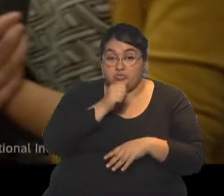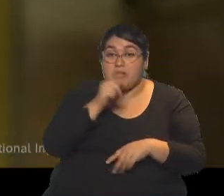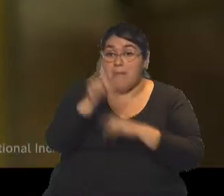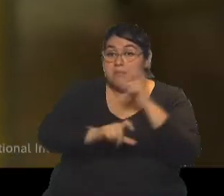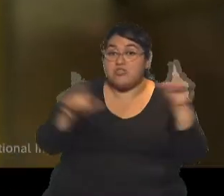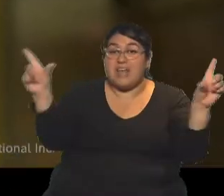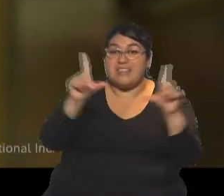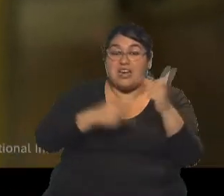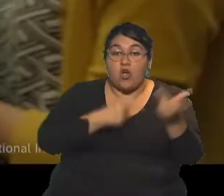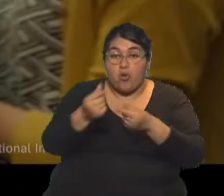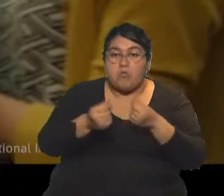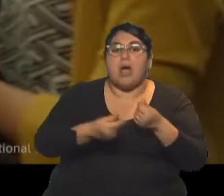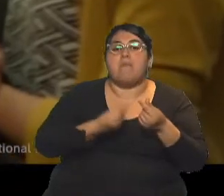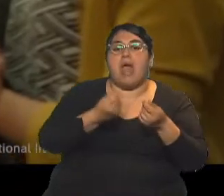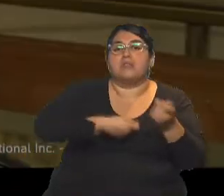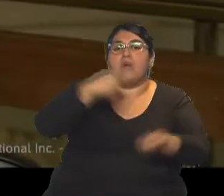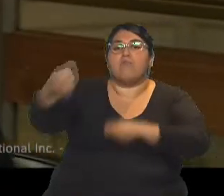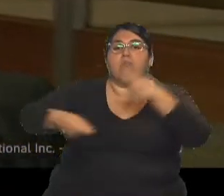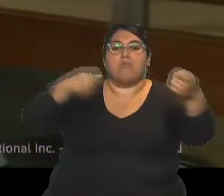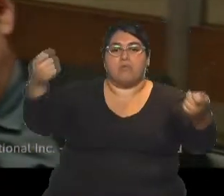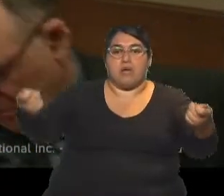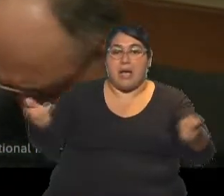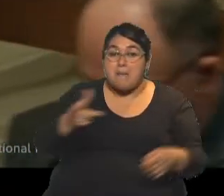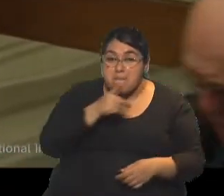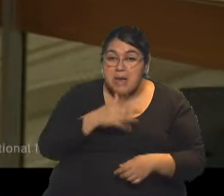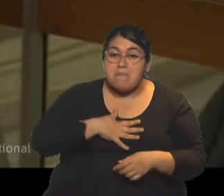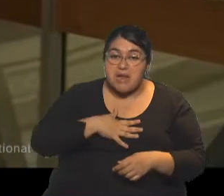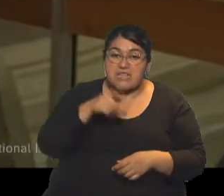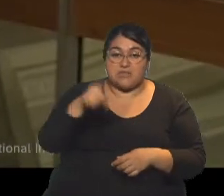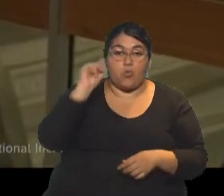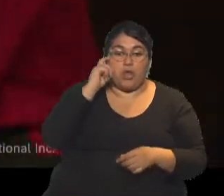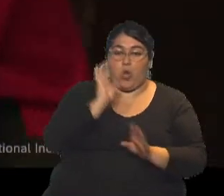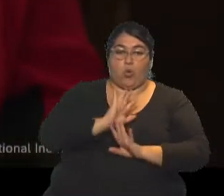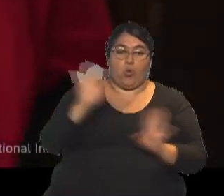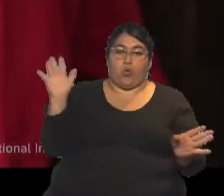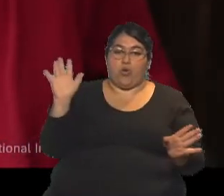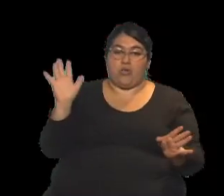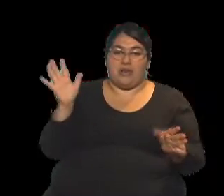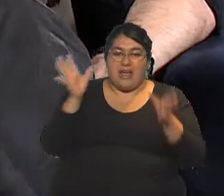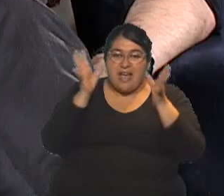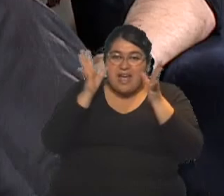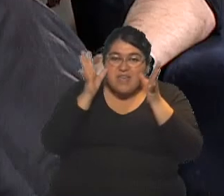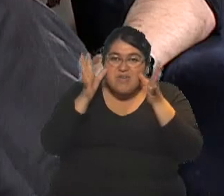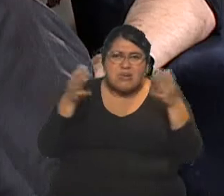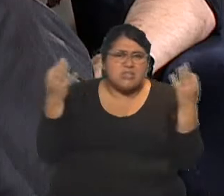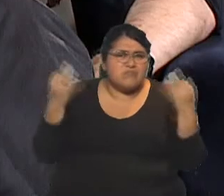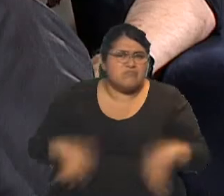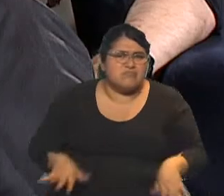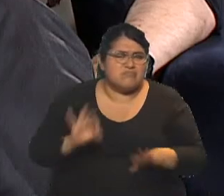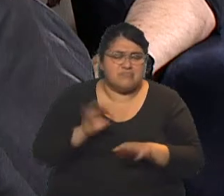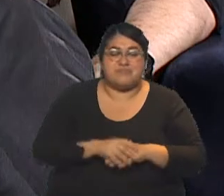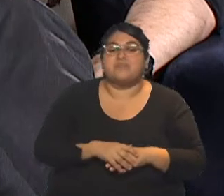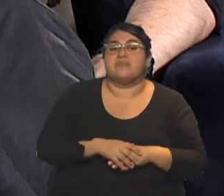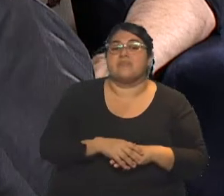una televisión, se le devuelve el dinero. Me parece... Una locura. Totalmente. Extraordinaria. La pasamos muy bien,